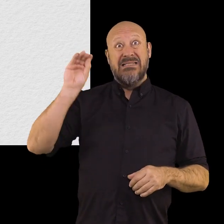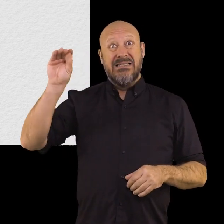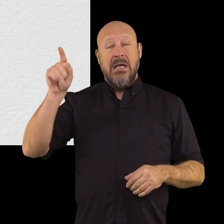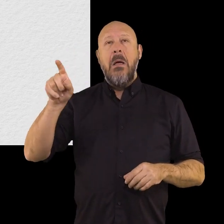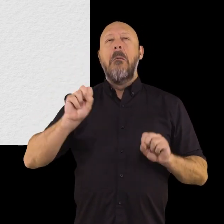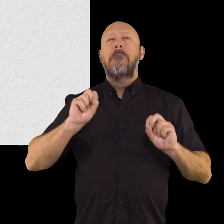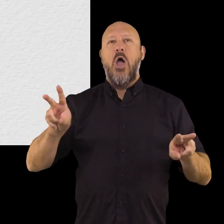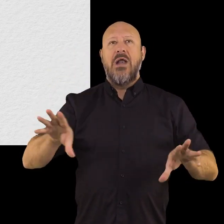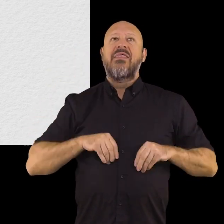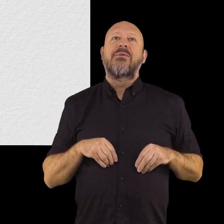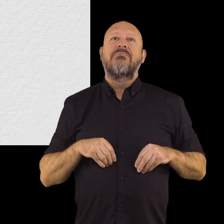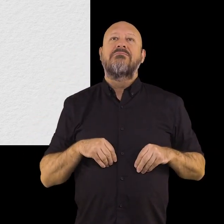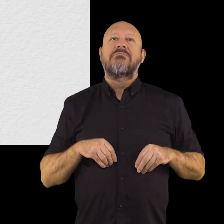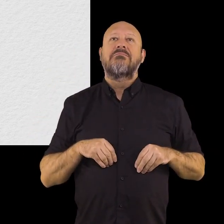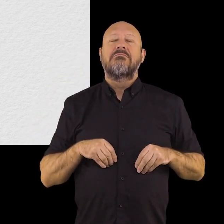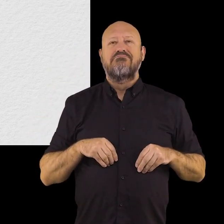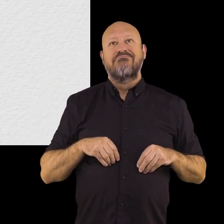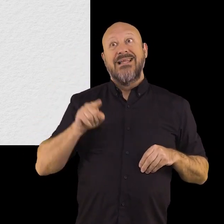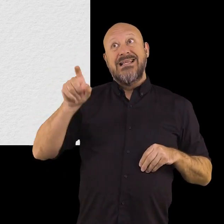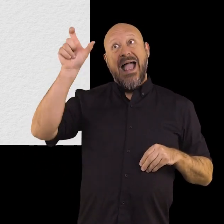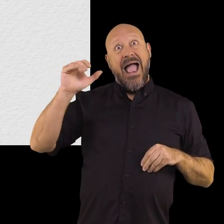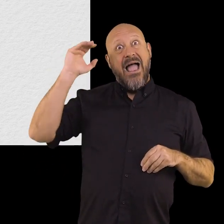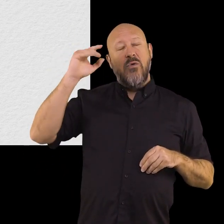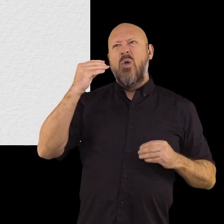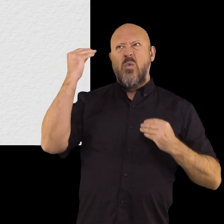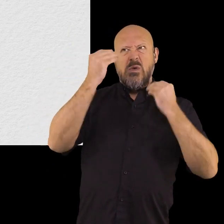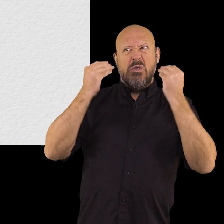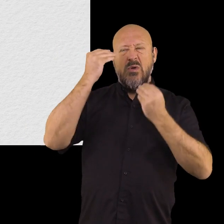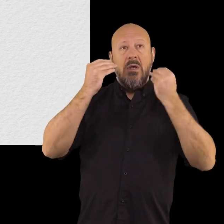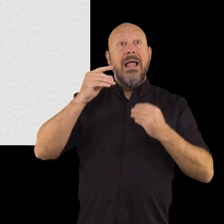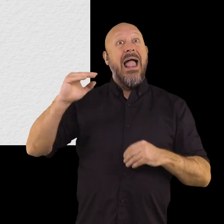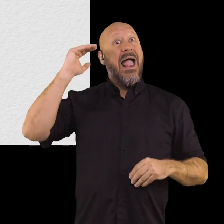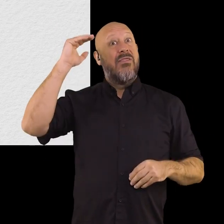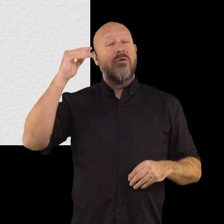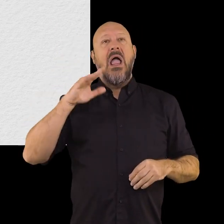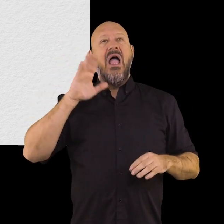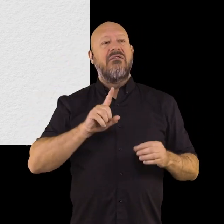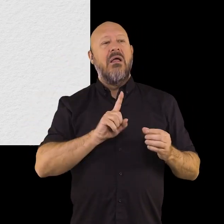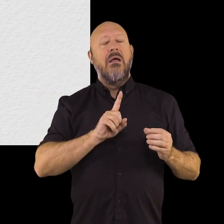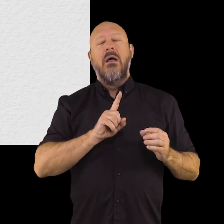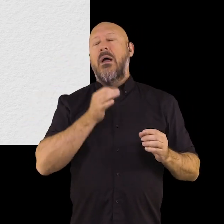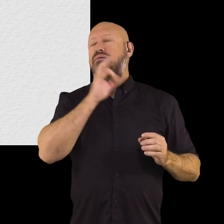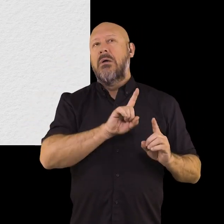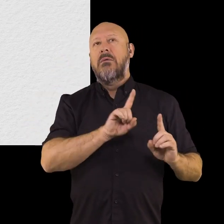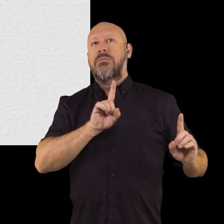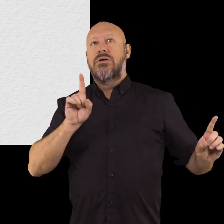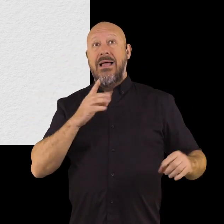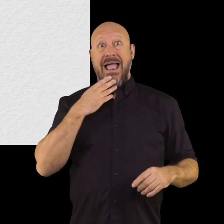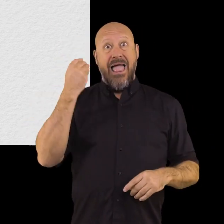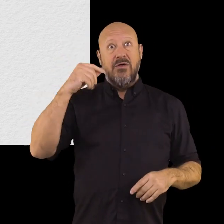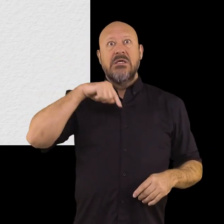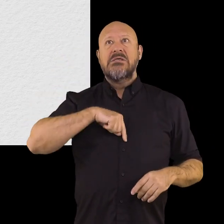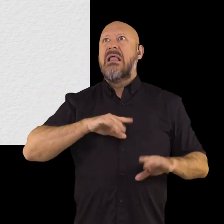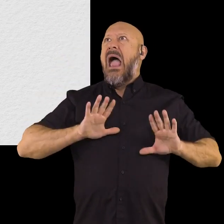lo necesita, peor lo acepta. Cuestiona a ese adulto y el adulto tiende a alejarse. El